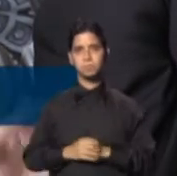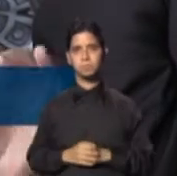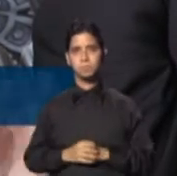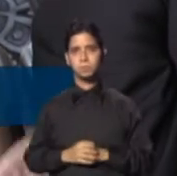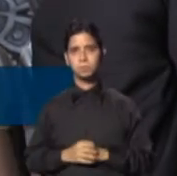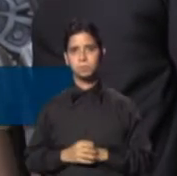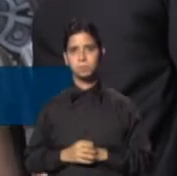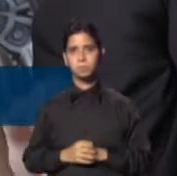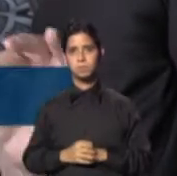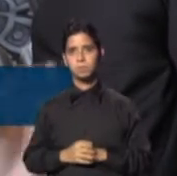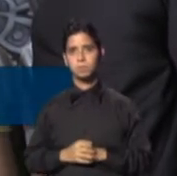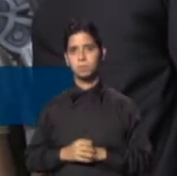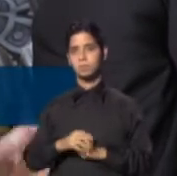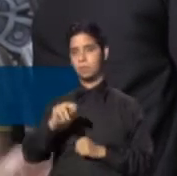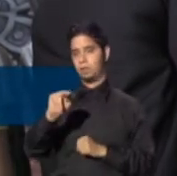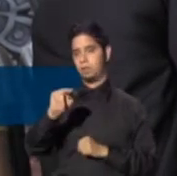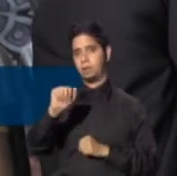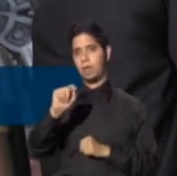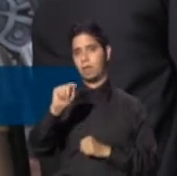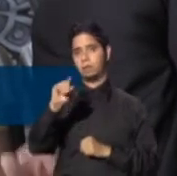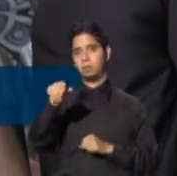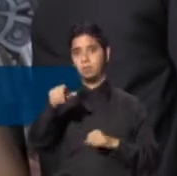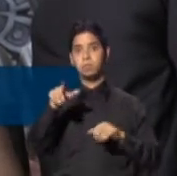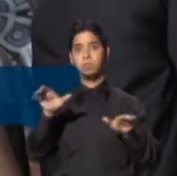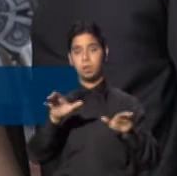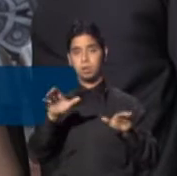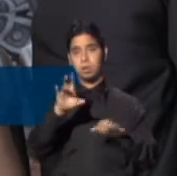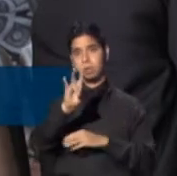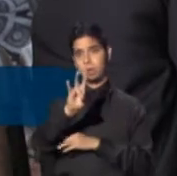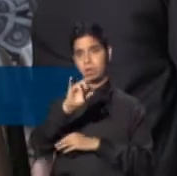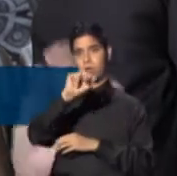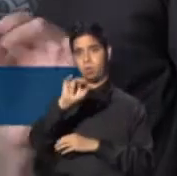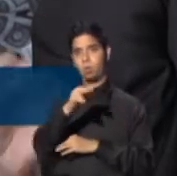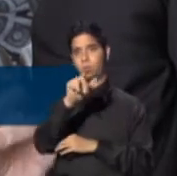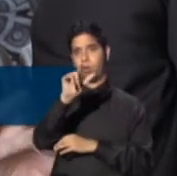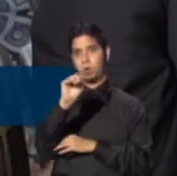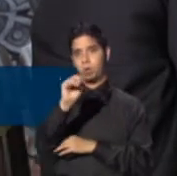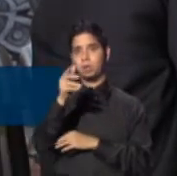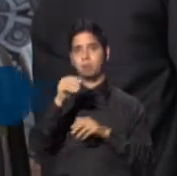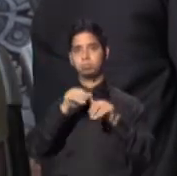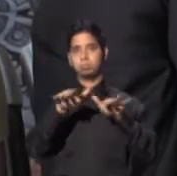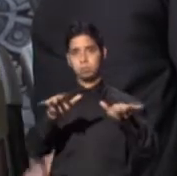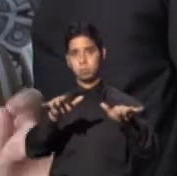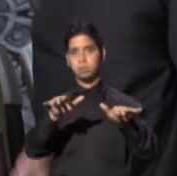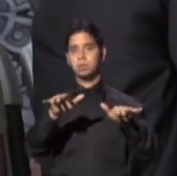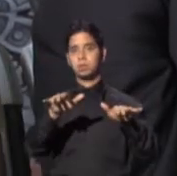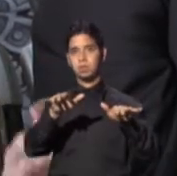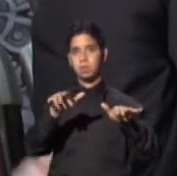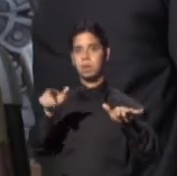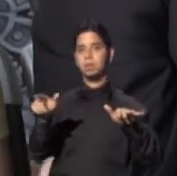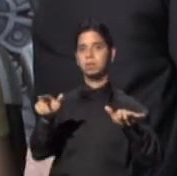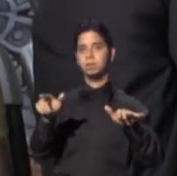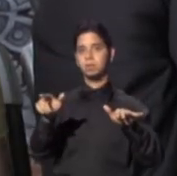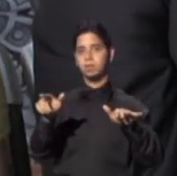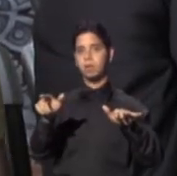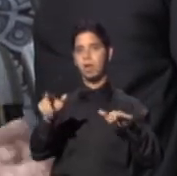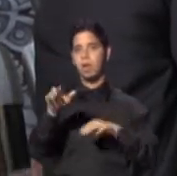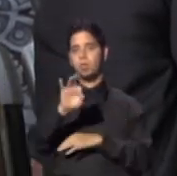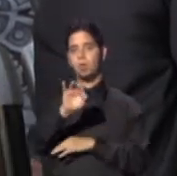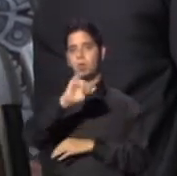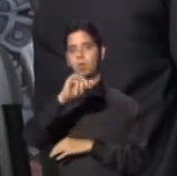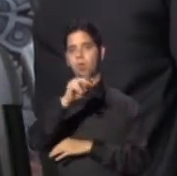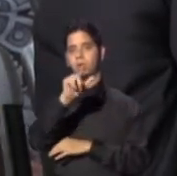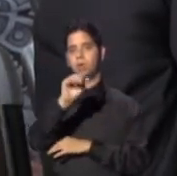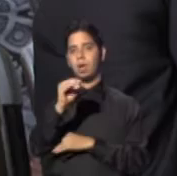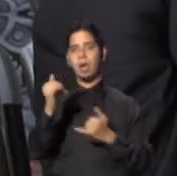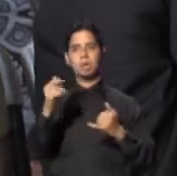NALED, la EPA lo hizo el 7 de julio ahora y la otra, el Popkem, lo hizo el 9 de julio y tendríamos